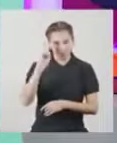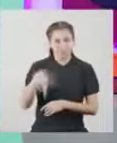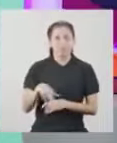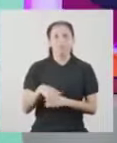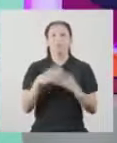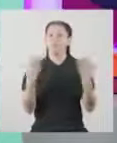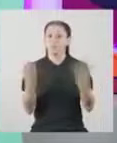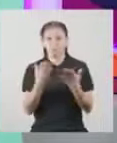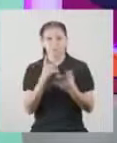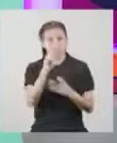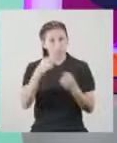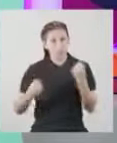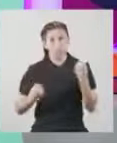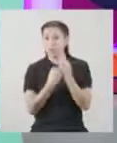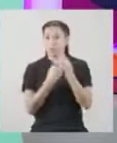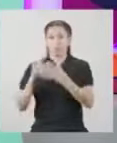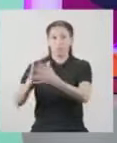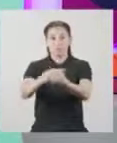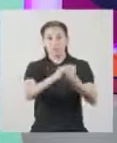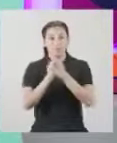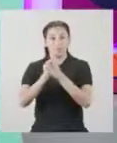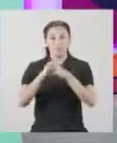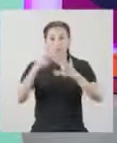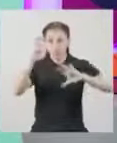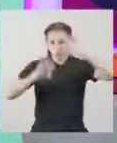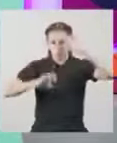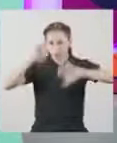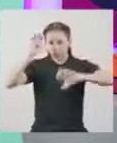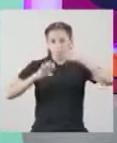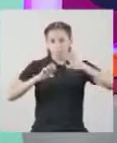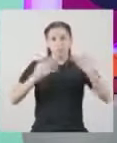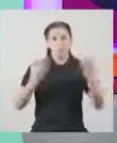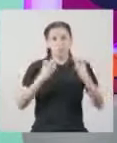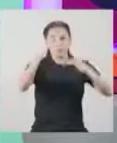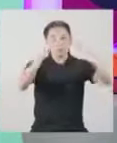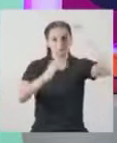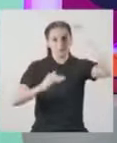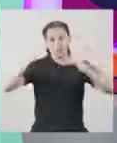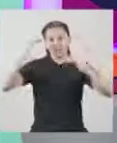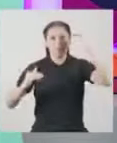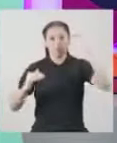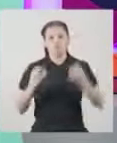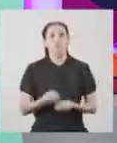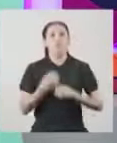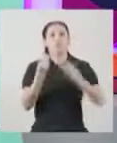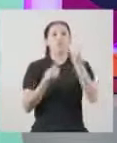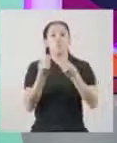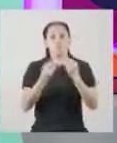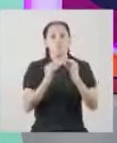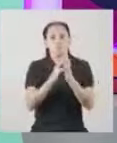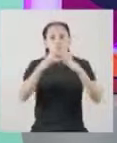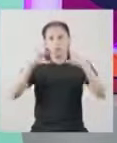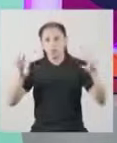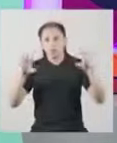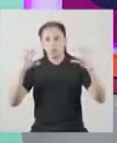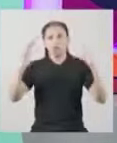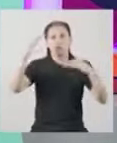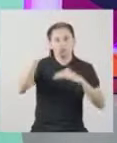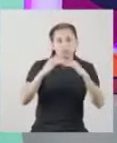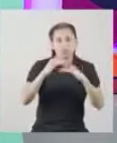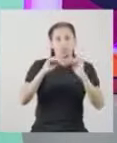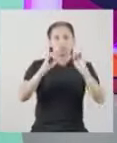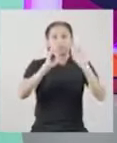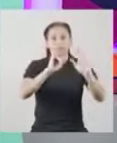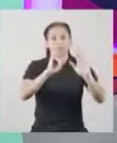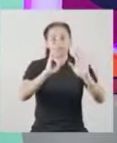¡Ajá! Y para darles una mano a nuestras amigas Evaluaremos mediante gráficas Qué tan dispersos o separados Se encuentran